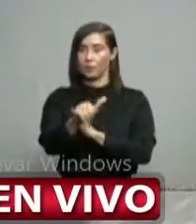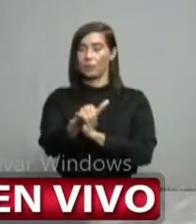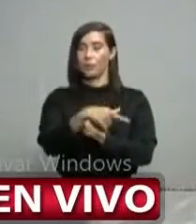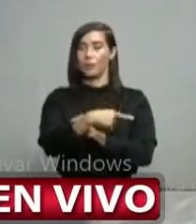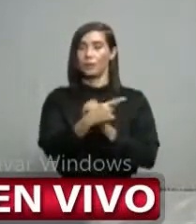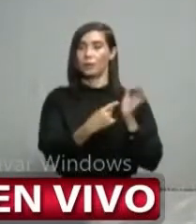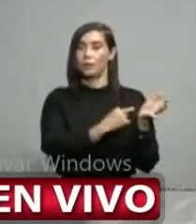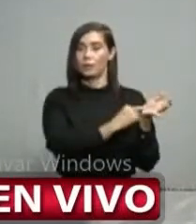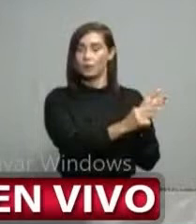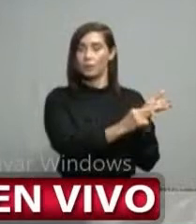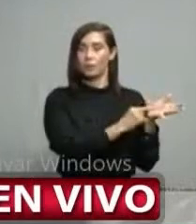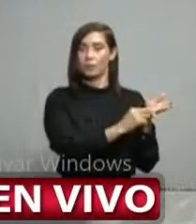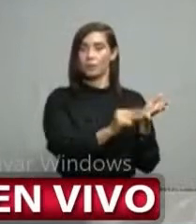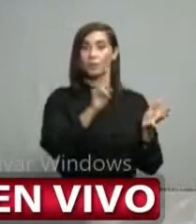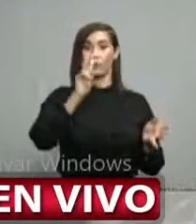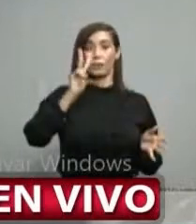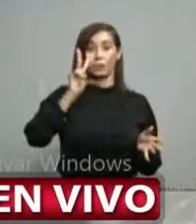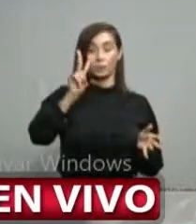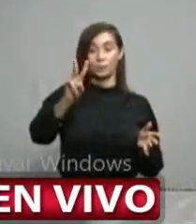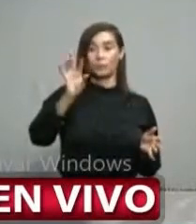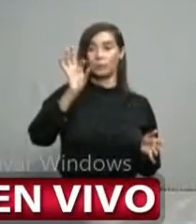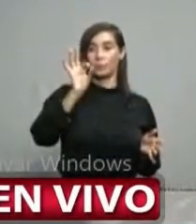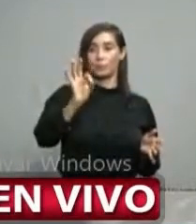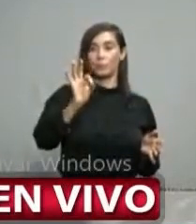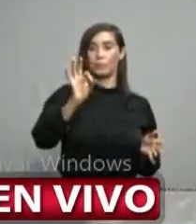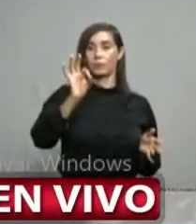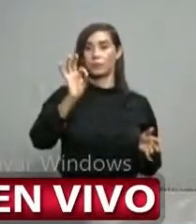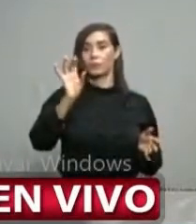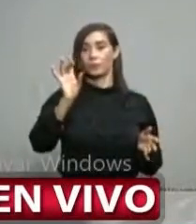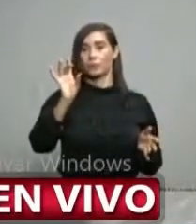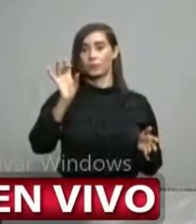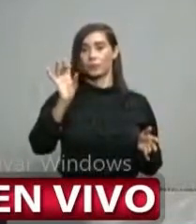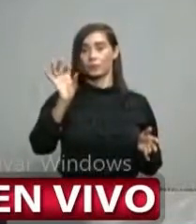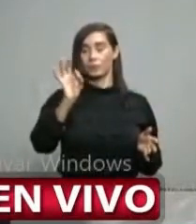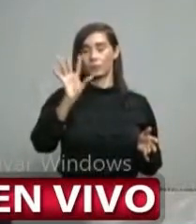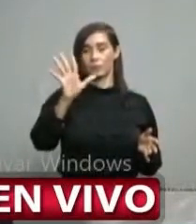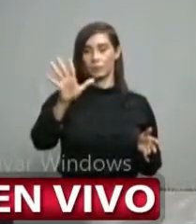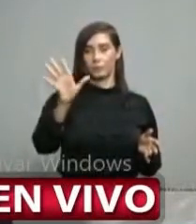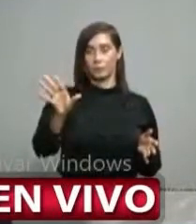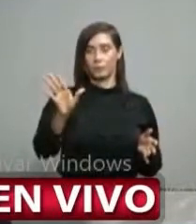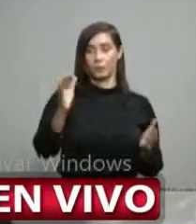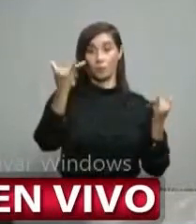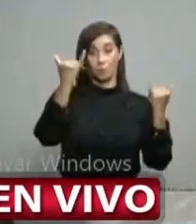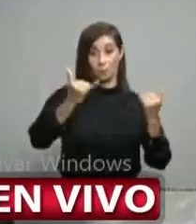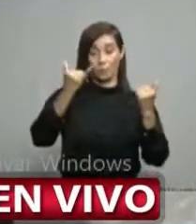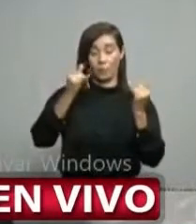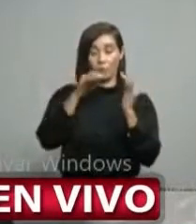actualizada, estaba en 2.95%. Hoy, 2